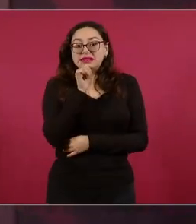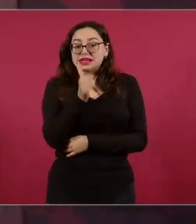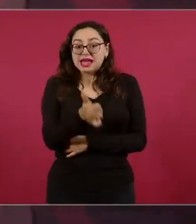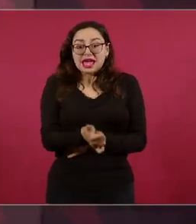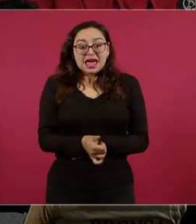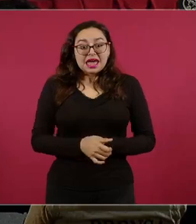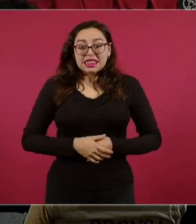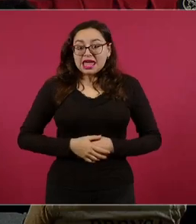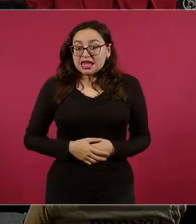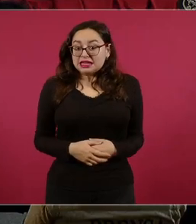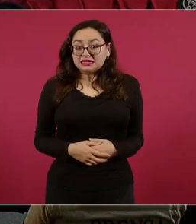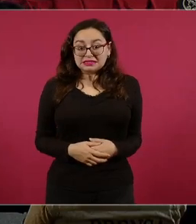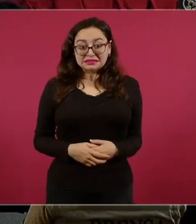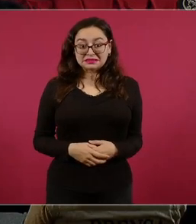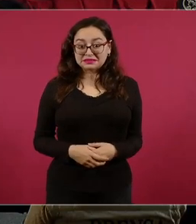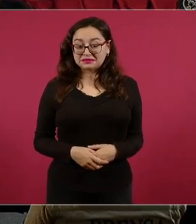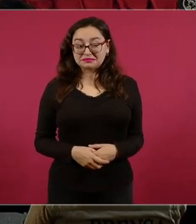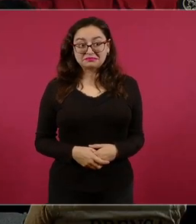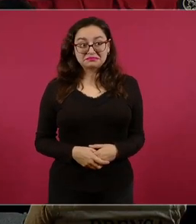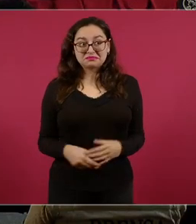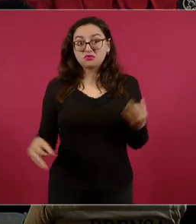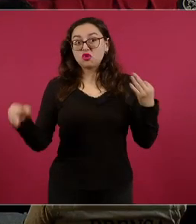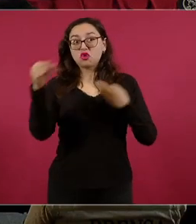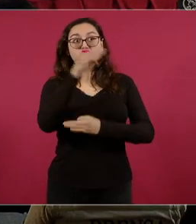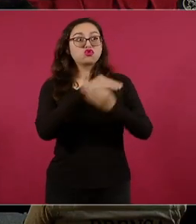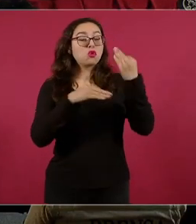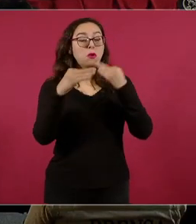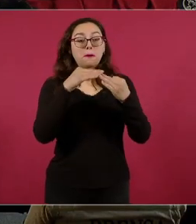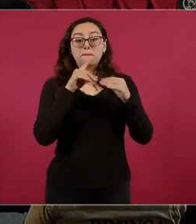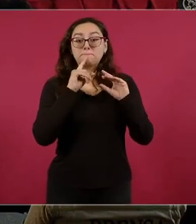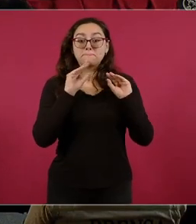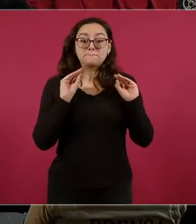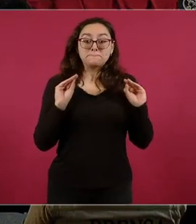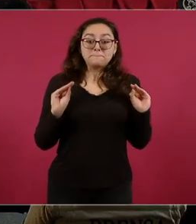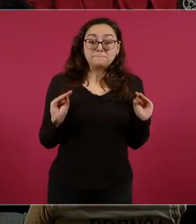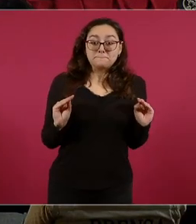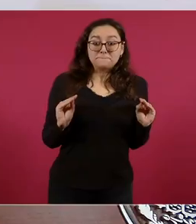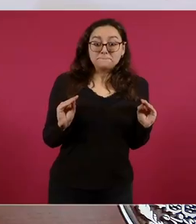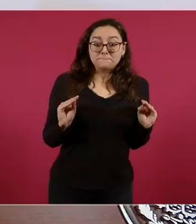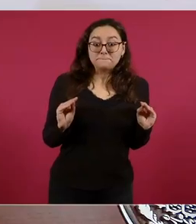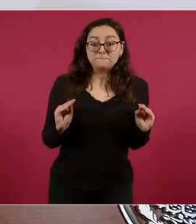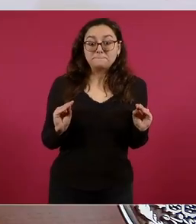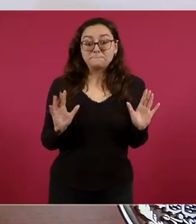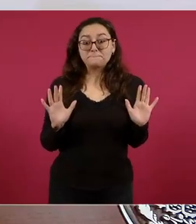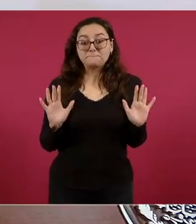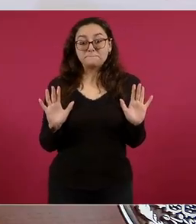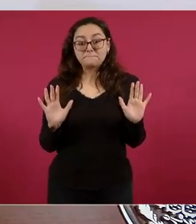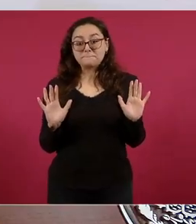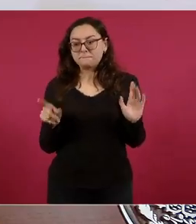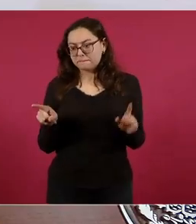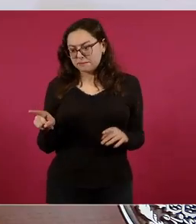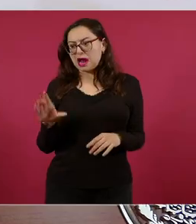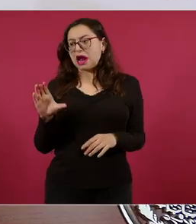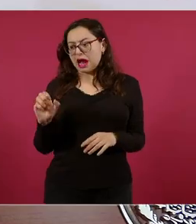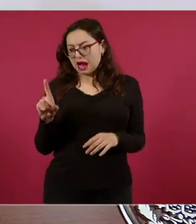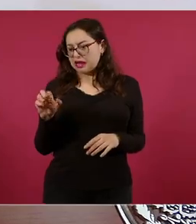todos a favor del fraude, los